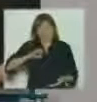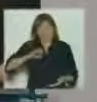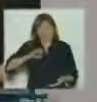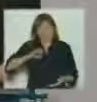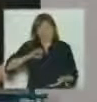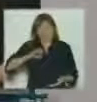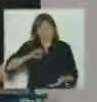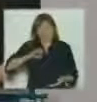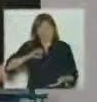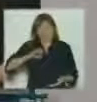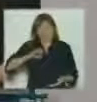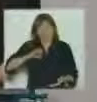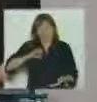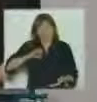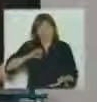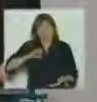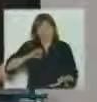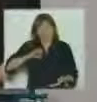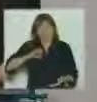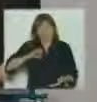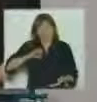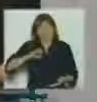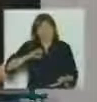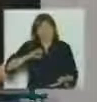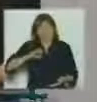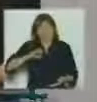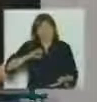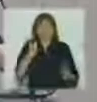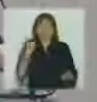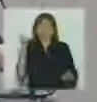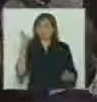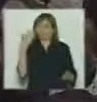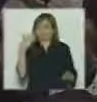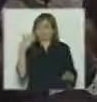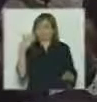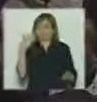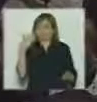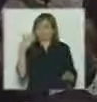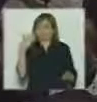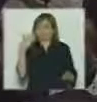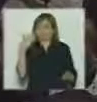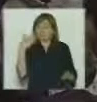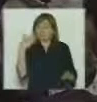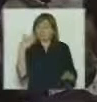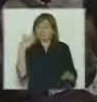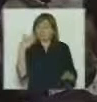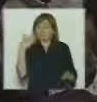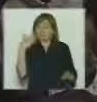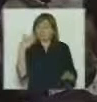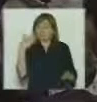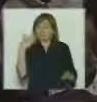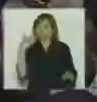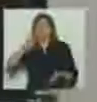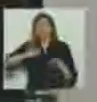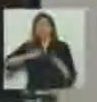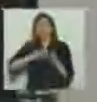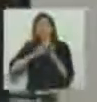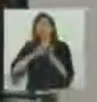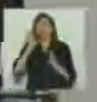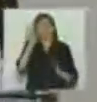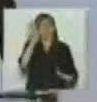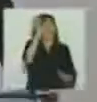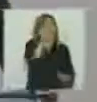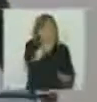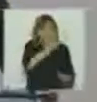en las que obviamente están comprendidas todas nuestras provincias argentinas, la ciudad autónoma de Buenos Aires y